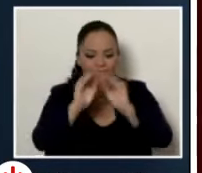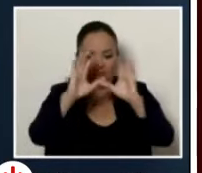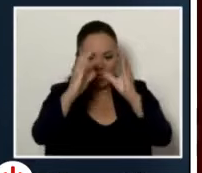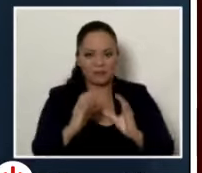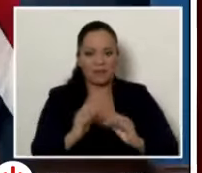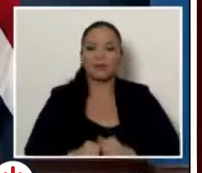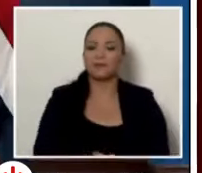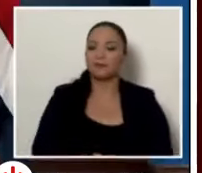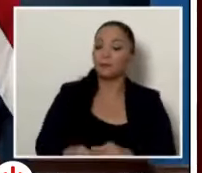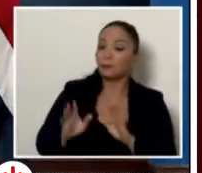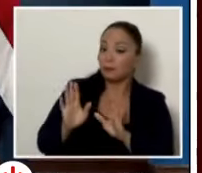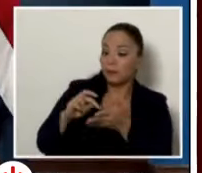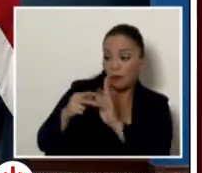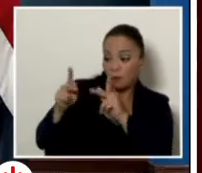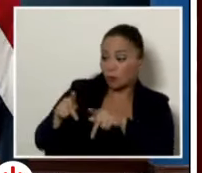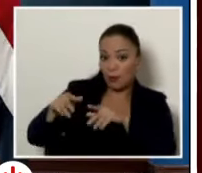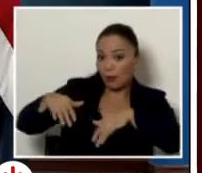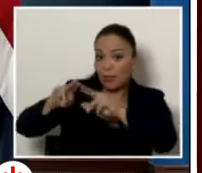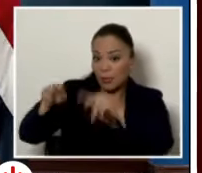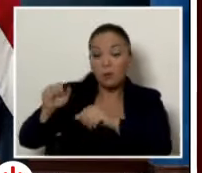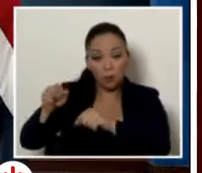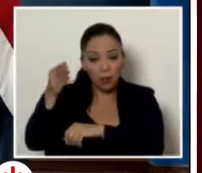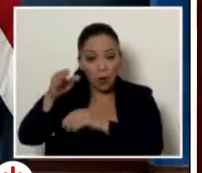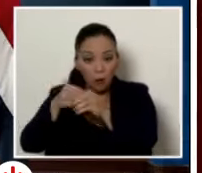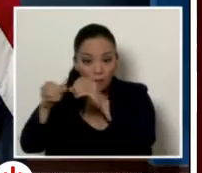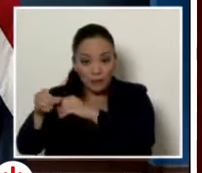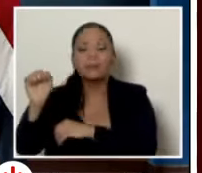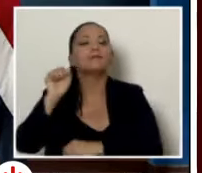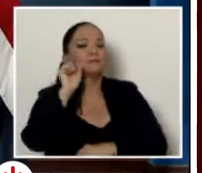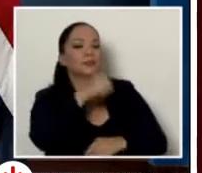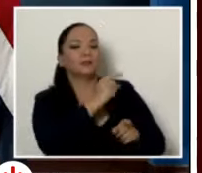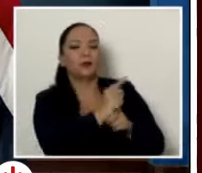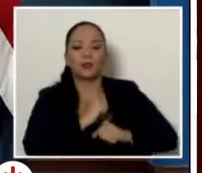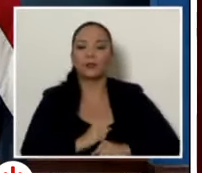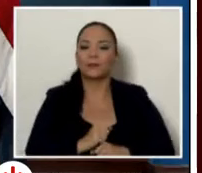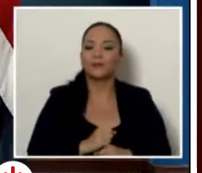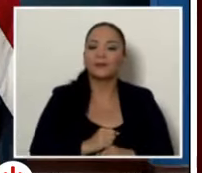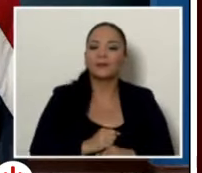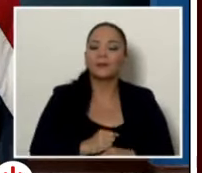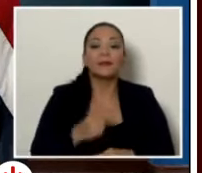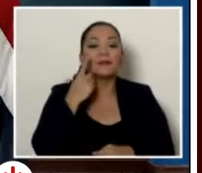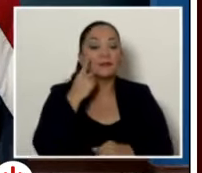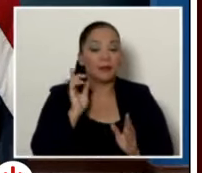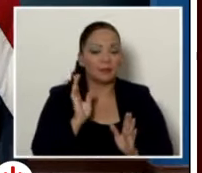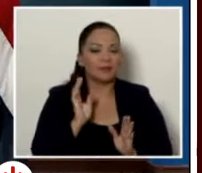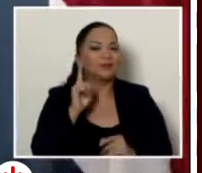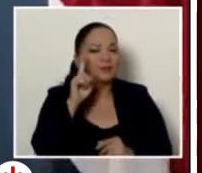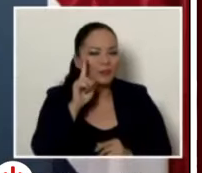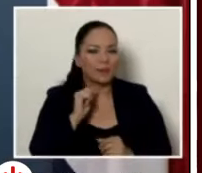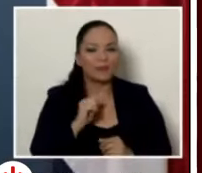Entonces, no tiene Internet, vaya a una de las oficinas. Exactamente. Segundo, si ustedes, repito esa palabra,